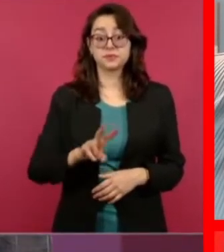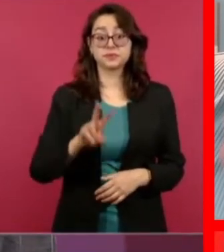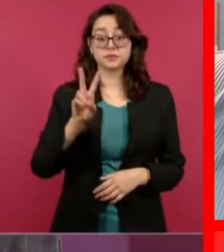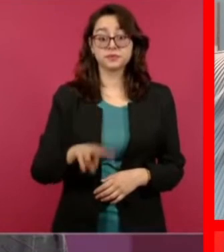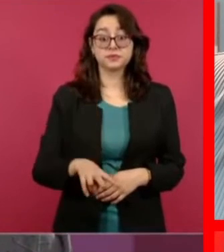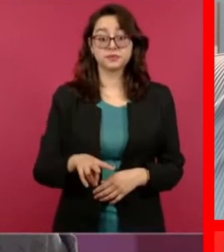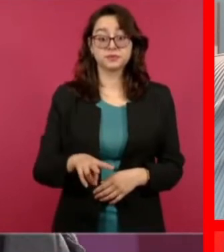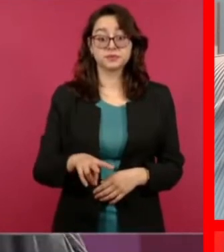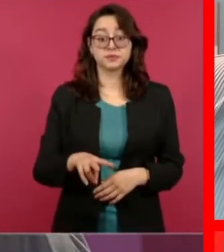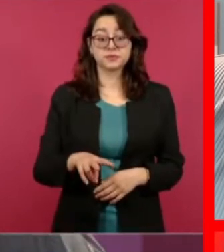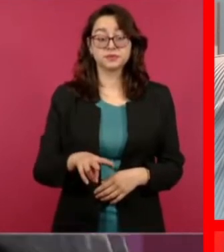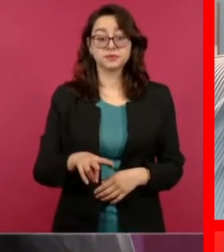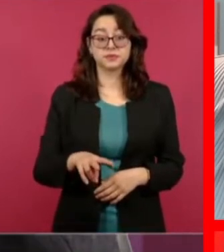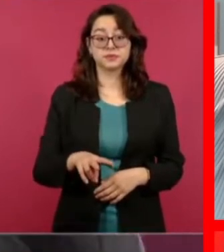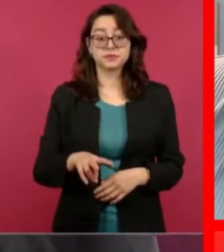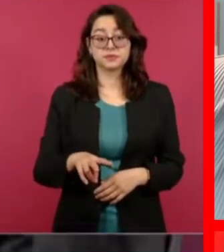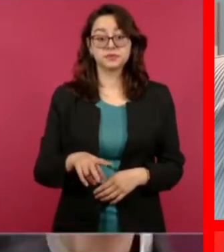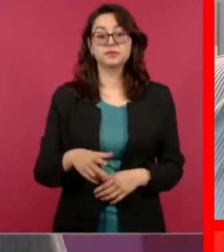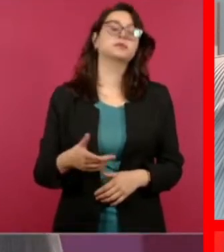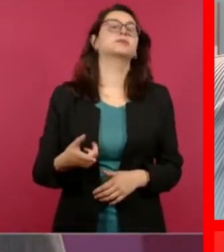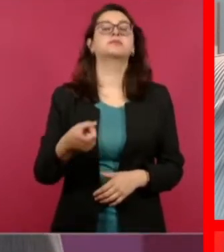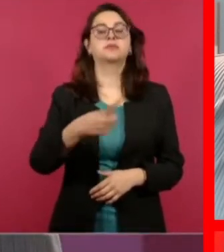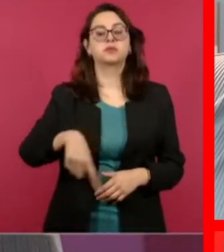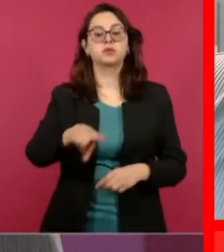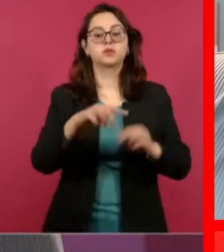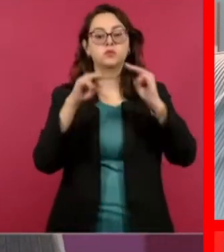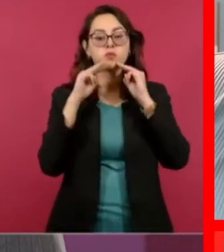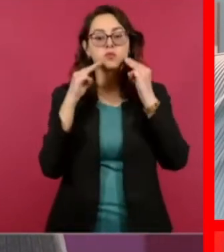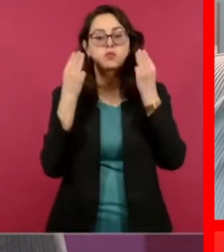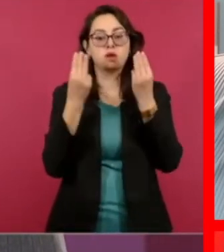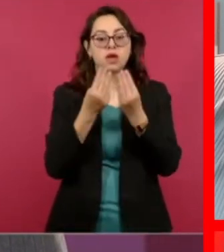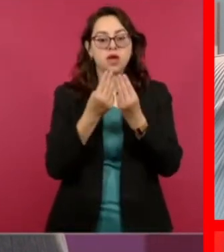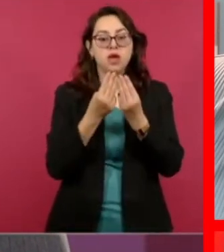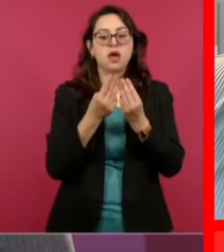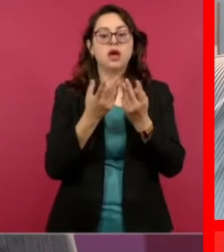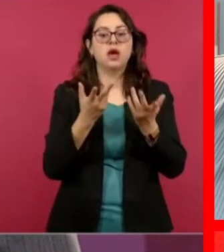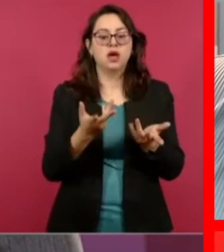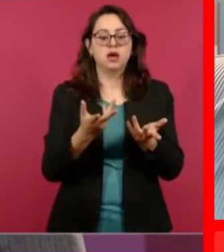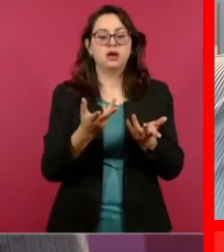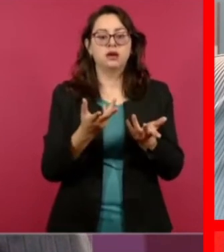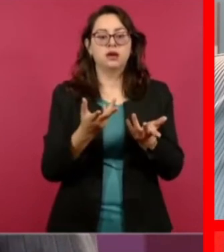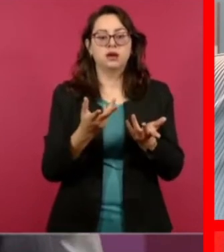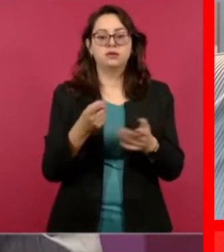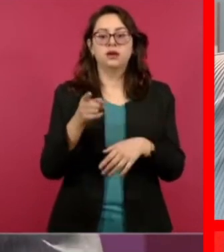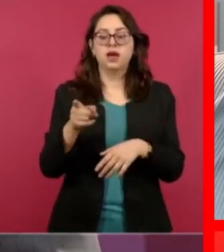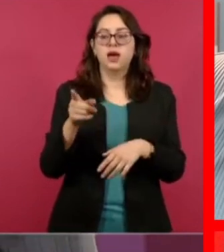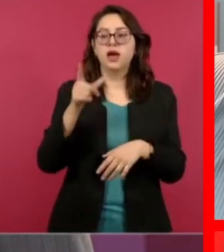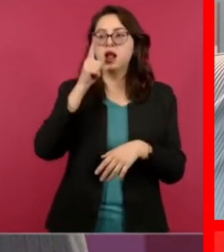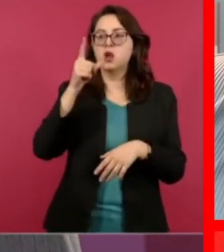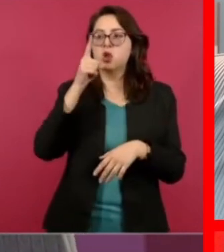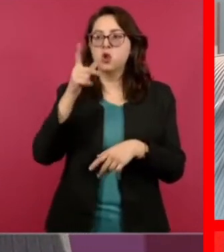cortaron la luz en algunas comunidades y no han permitido